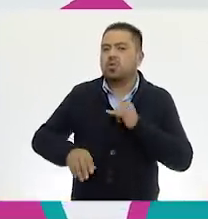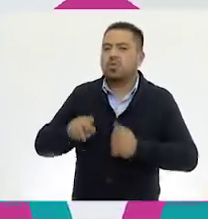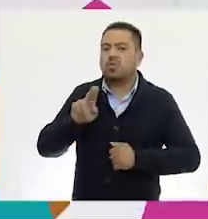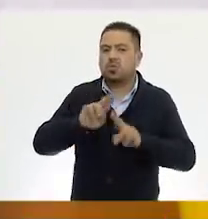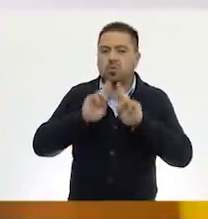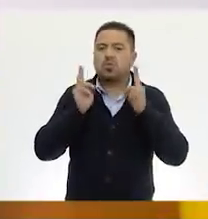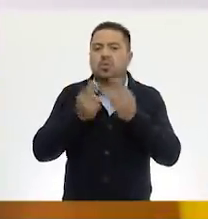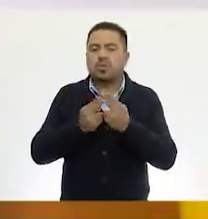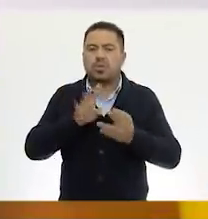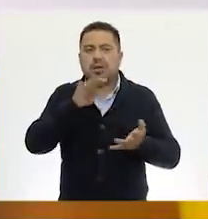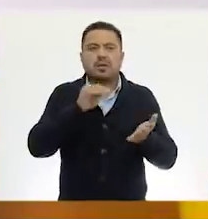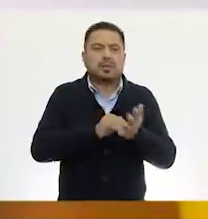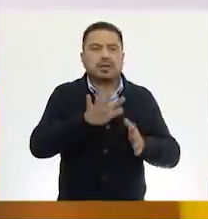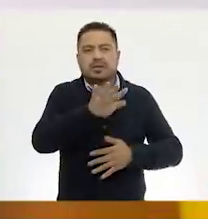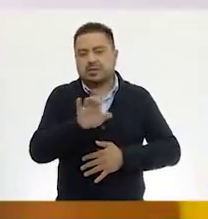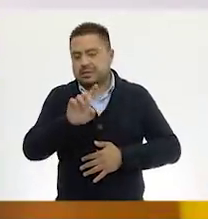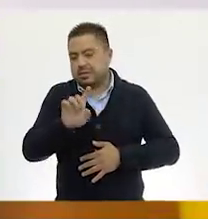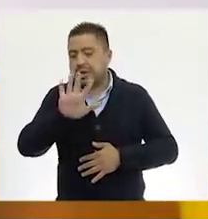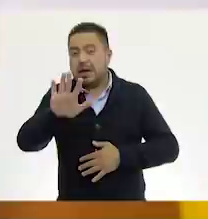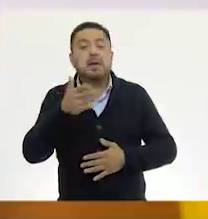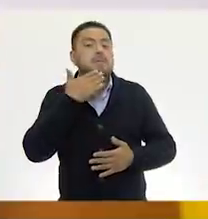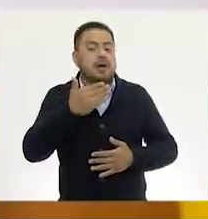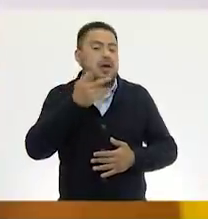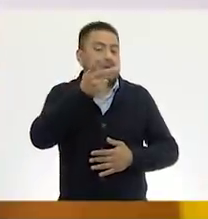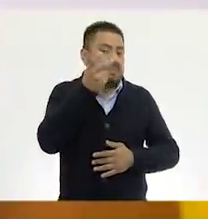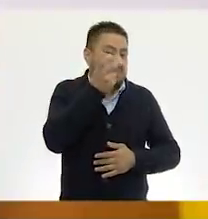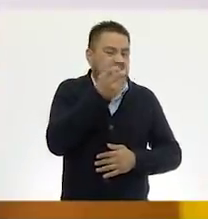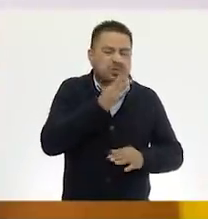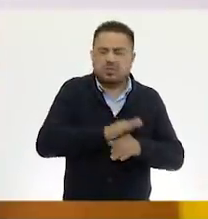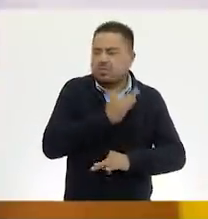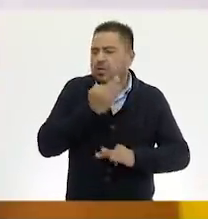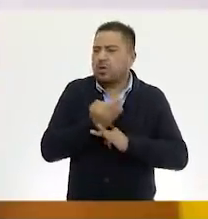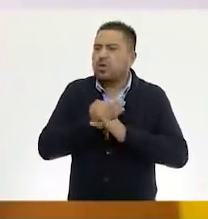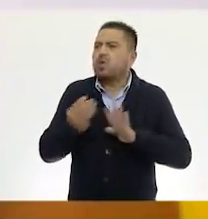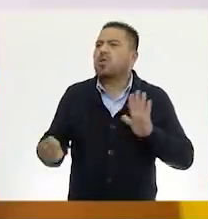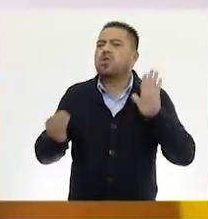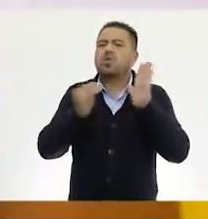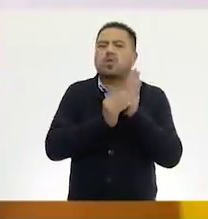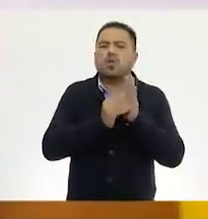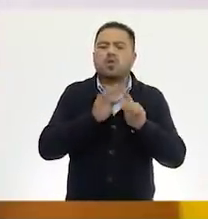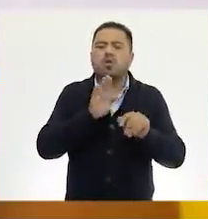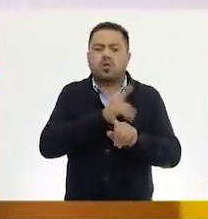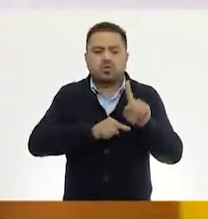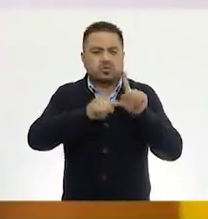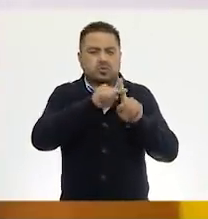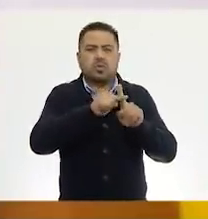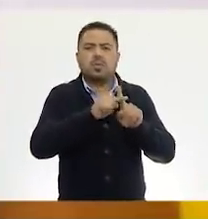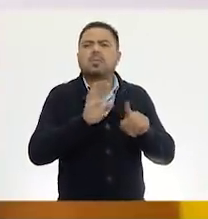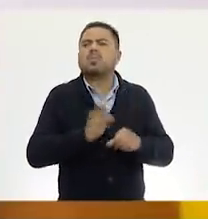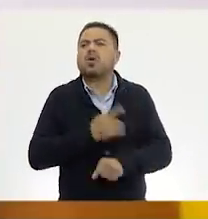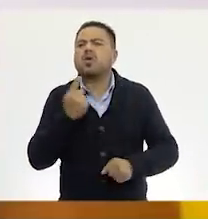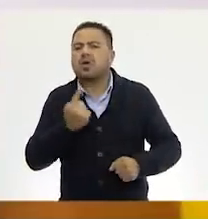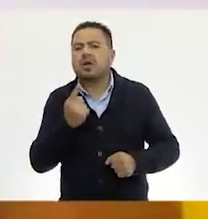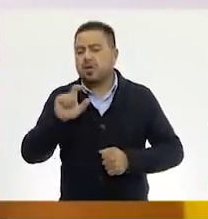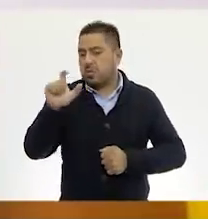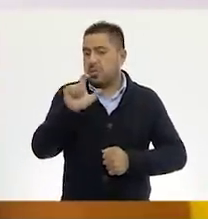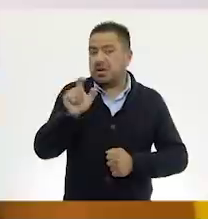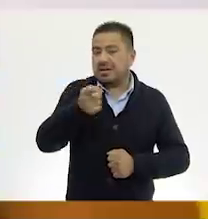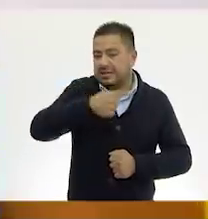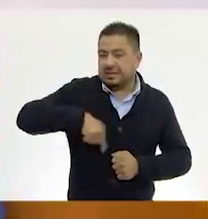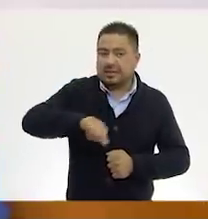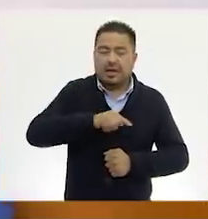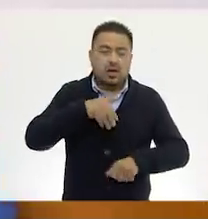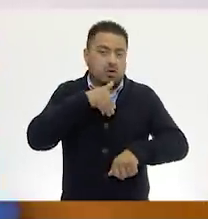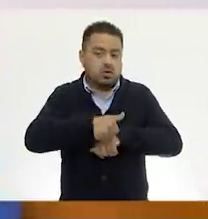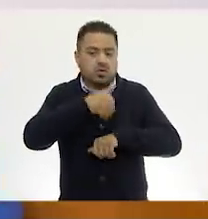,535. Muy bien. Obviamente, ¿por qué lo colocamos como una suma? Cuando nosotros tenemos